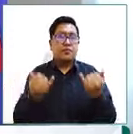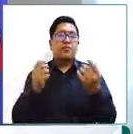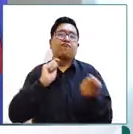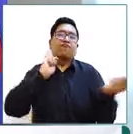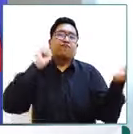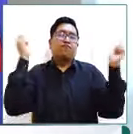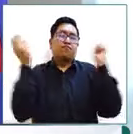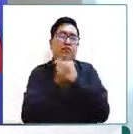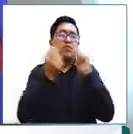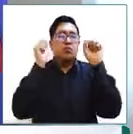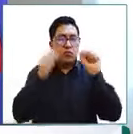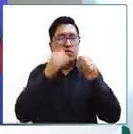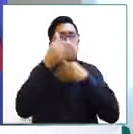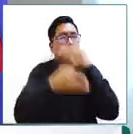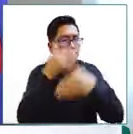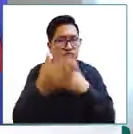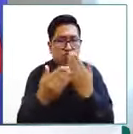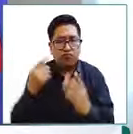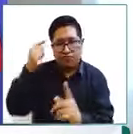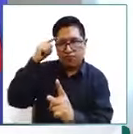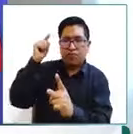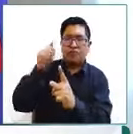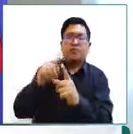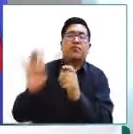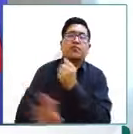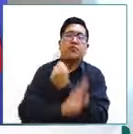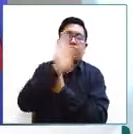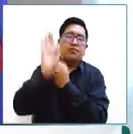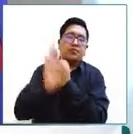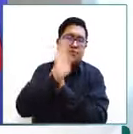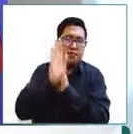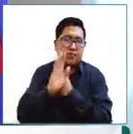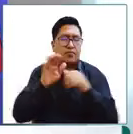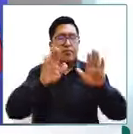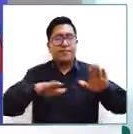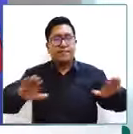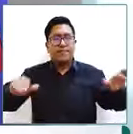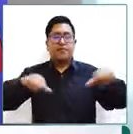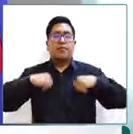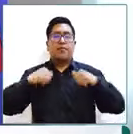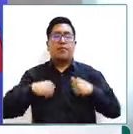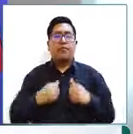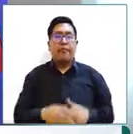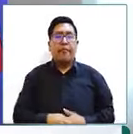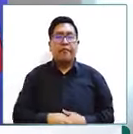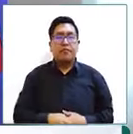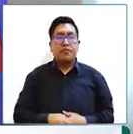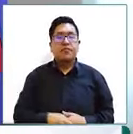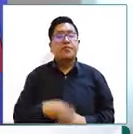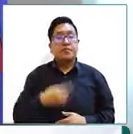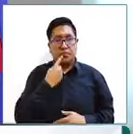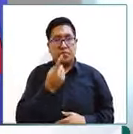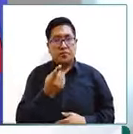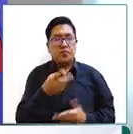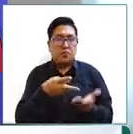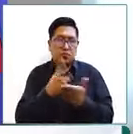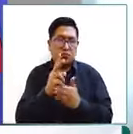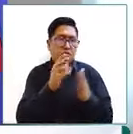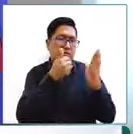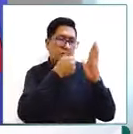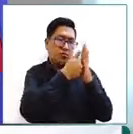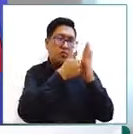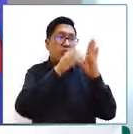manera directa para la protección de los derechos de nuestras niñas, niños y adolescentes. Es así también que la propia